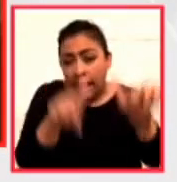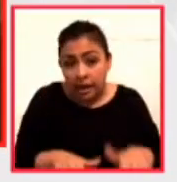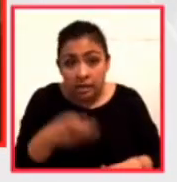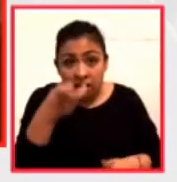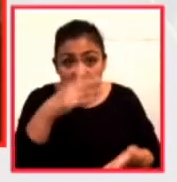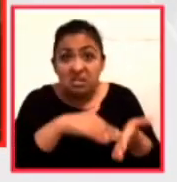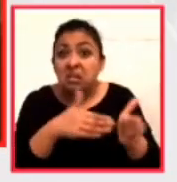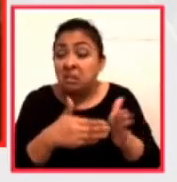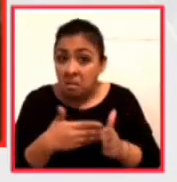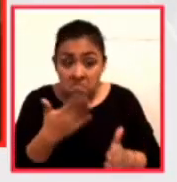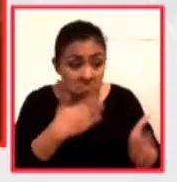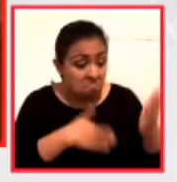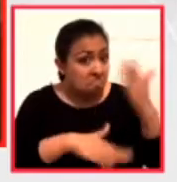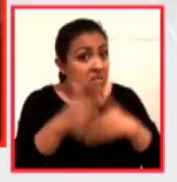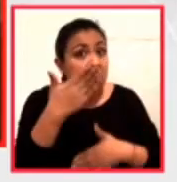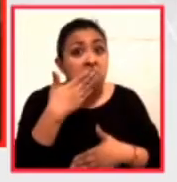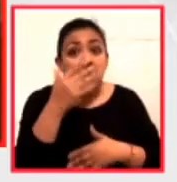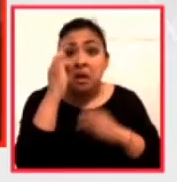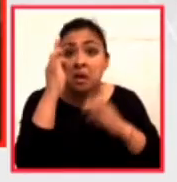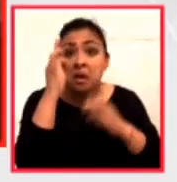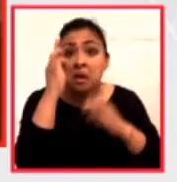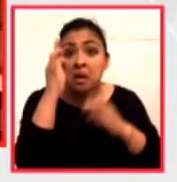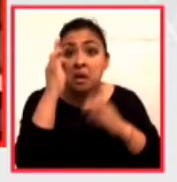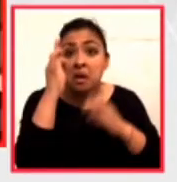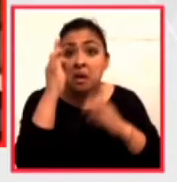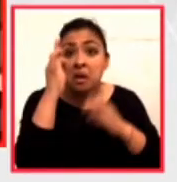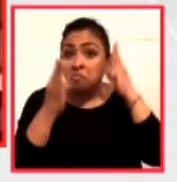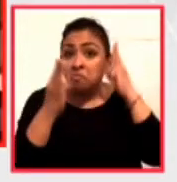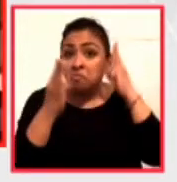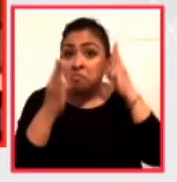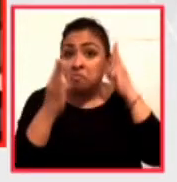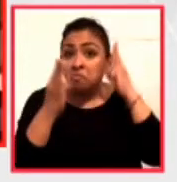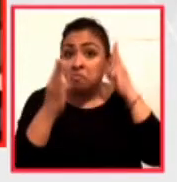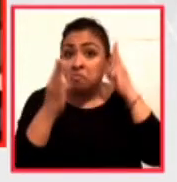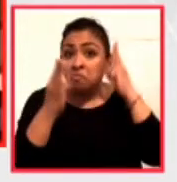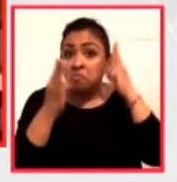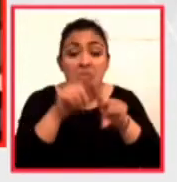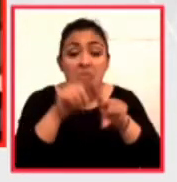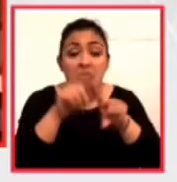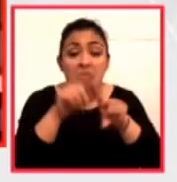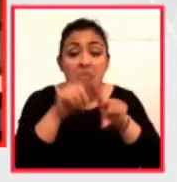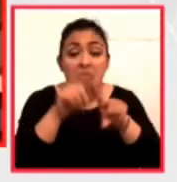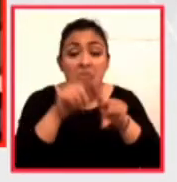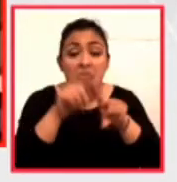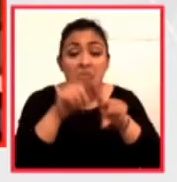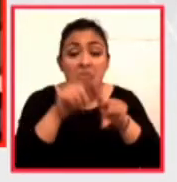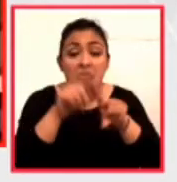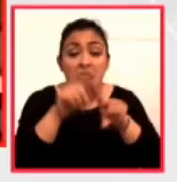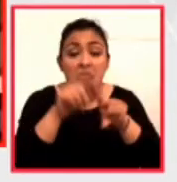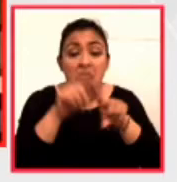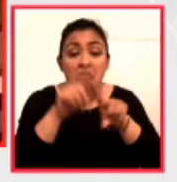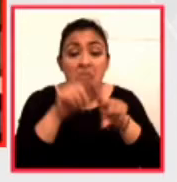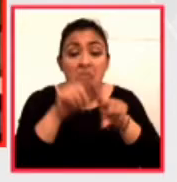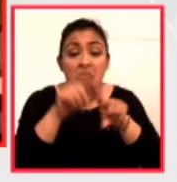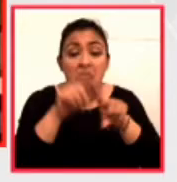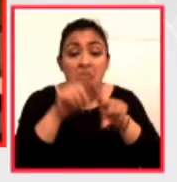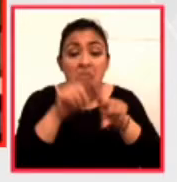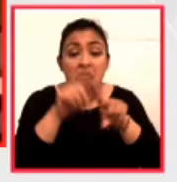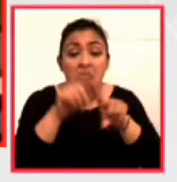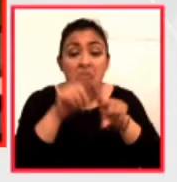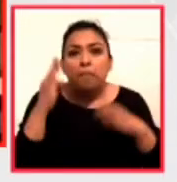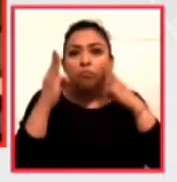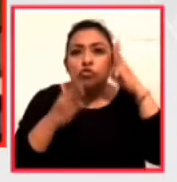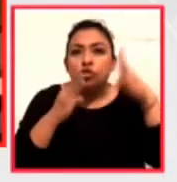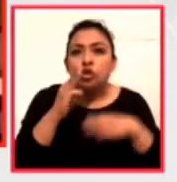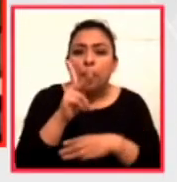muy exitosa en varios museos del mundo. ¿Y a qué crees que se debe, Valentina, este gran éxito que ha tenido de manera particular el Museo del